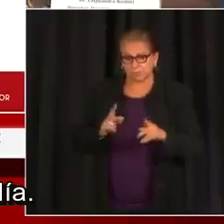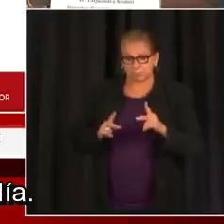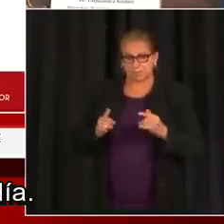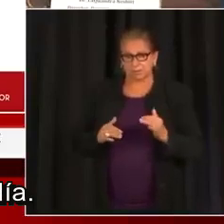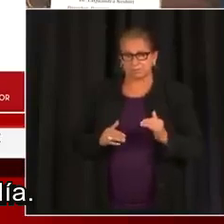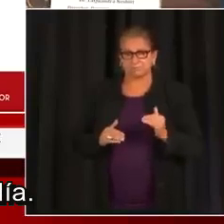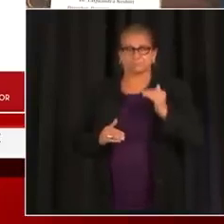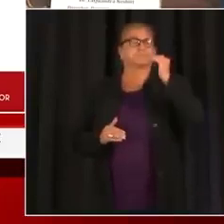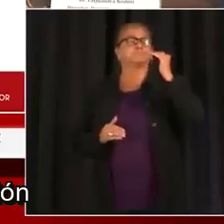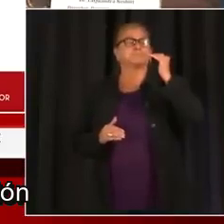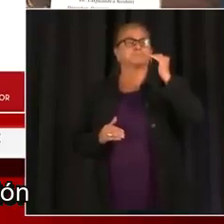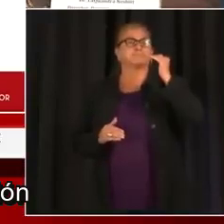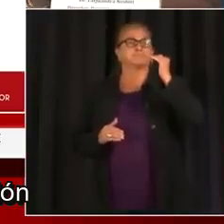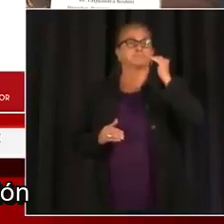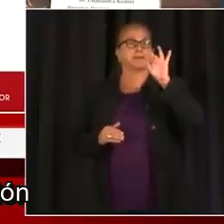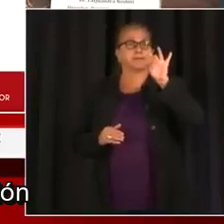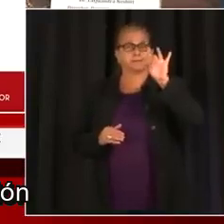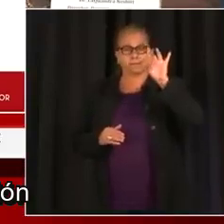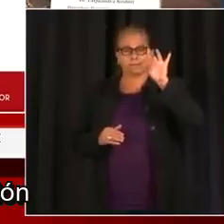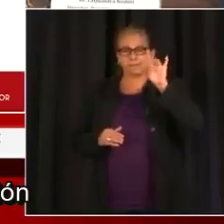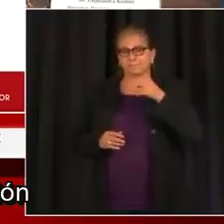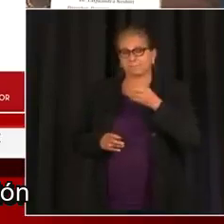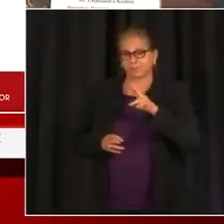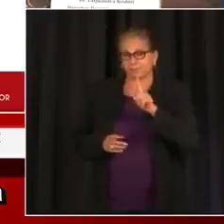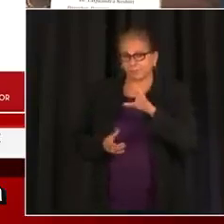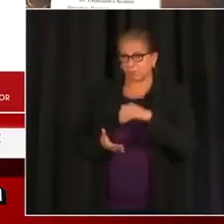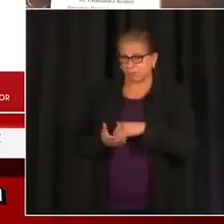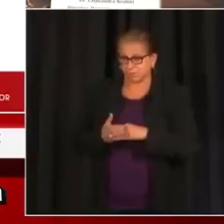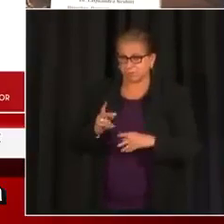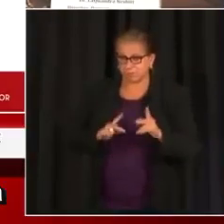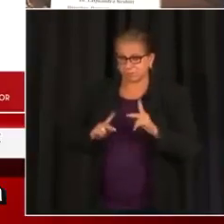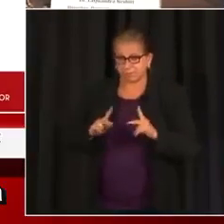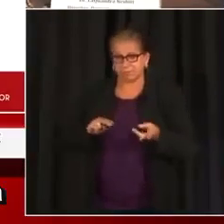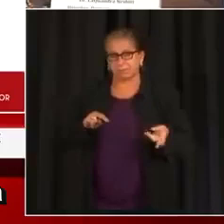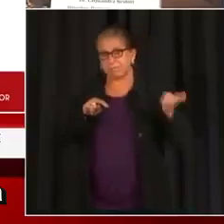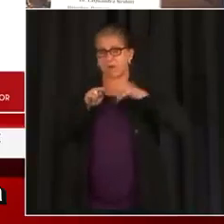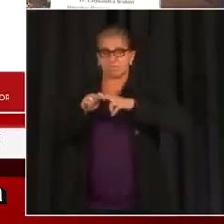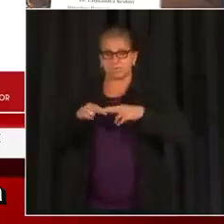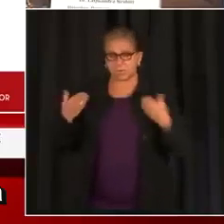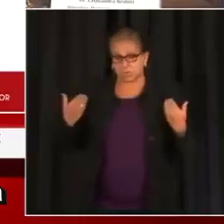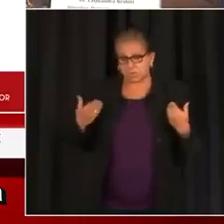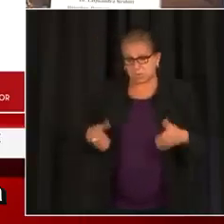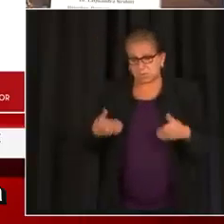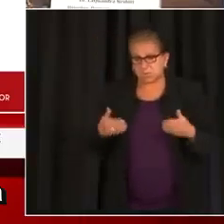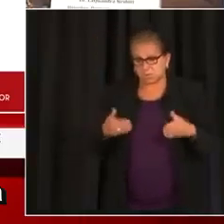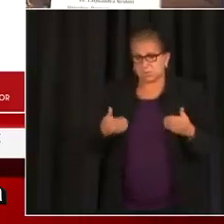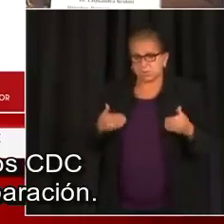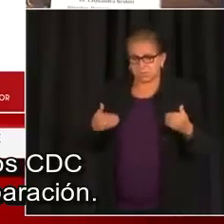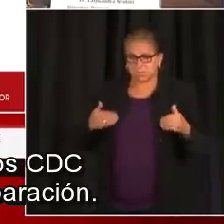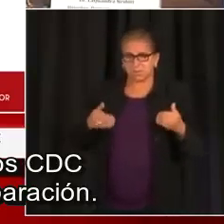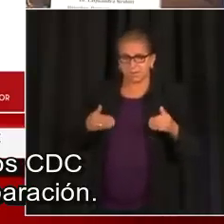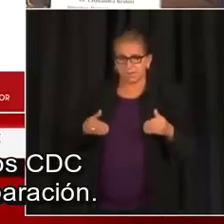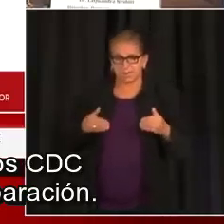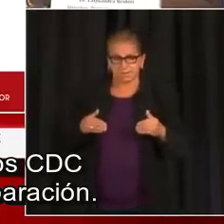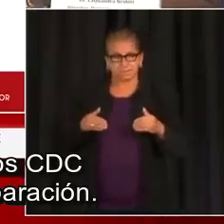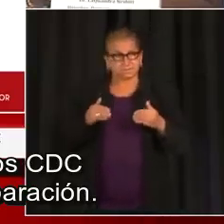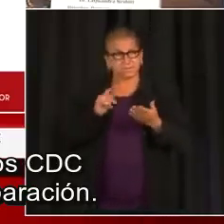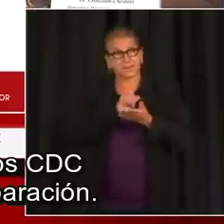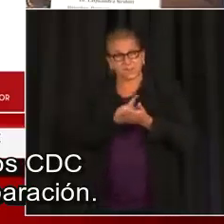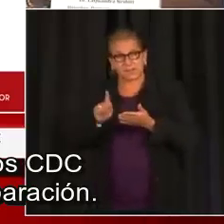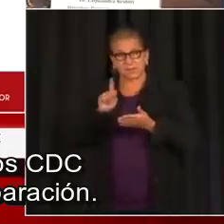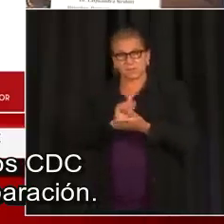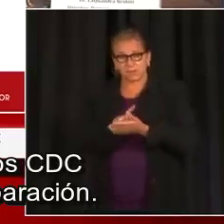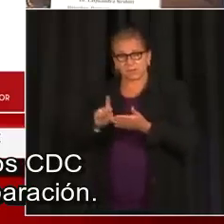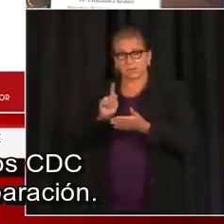personas por día. Les hemos dado una conversión de lo que nuestra tasa de casos diaria significa en términos de la